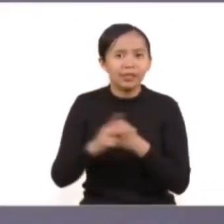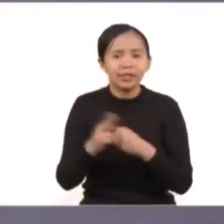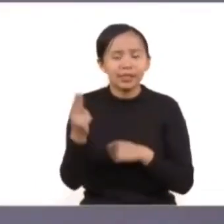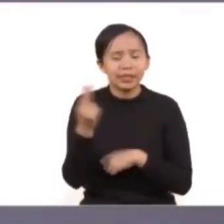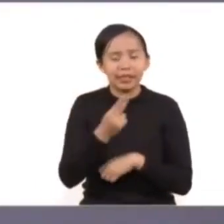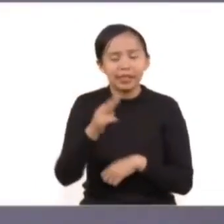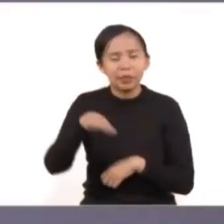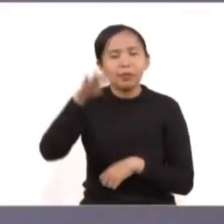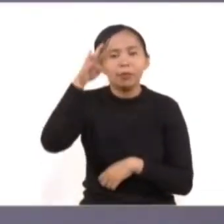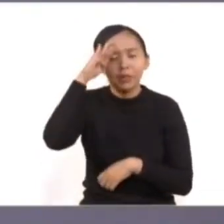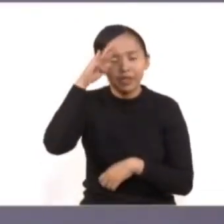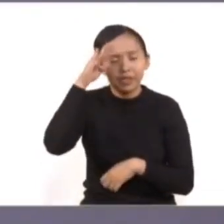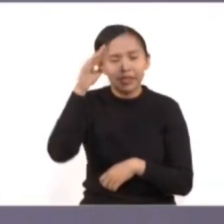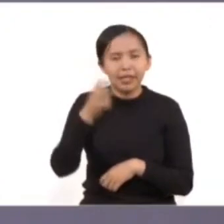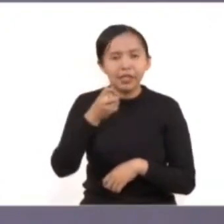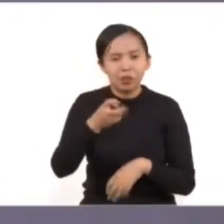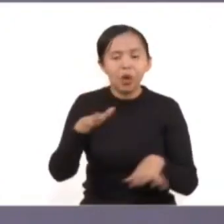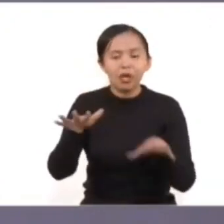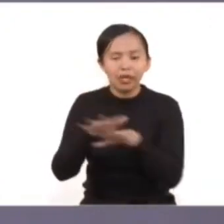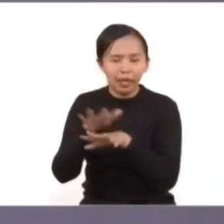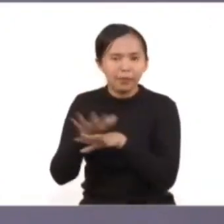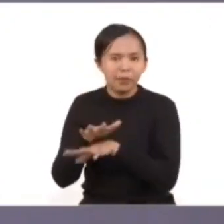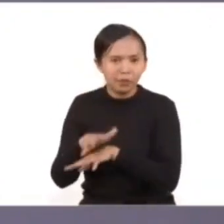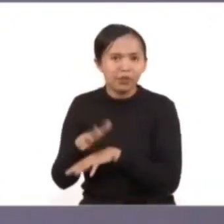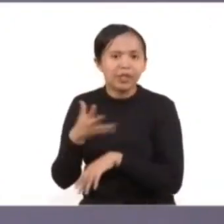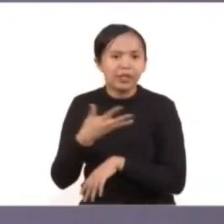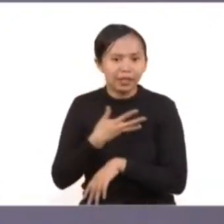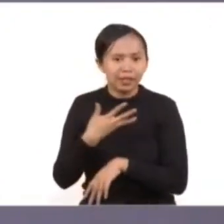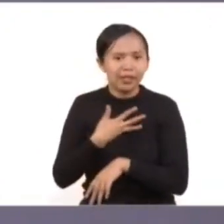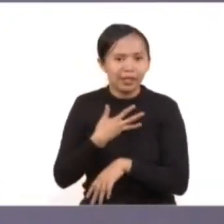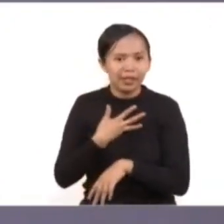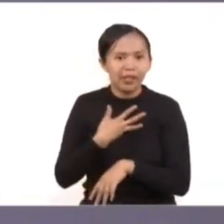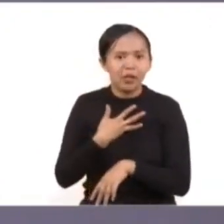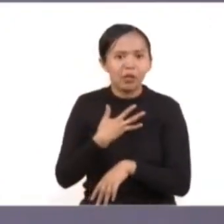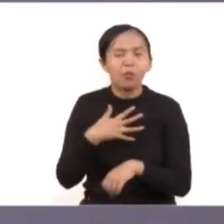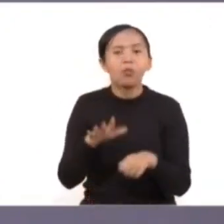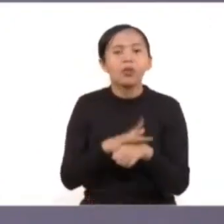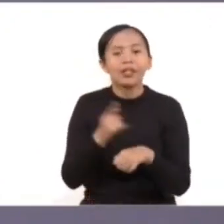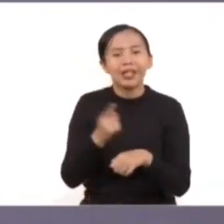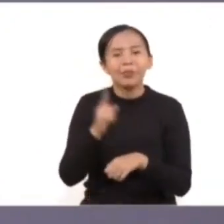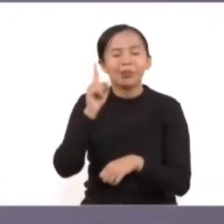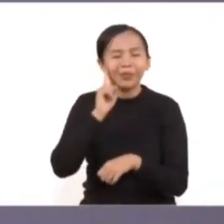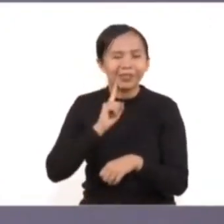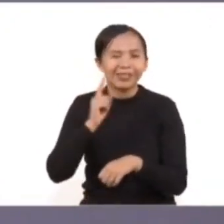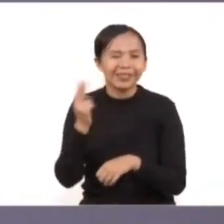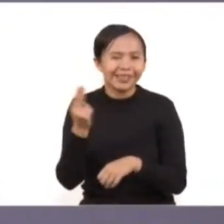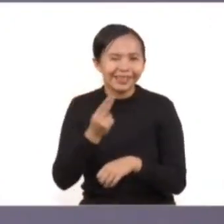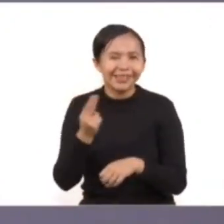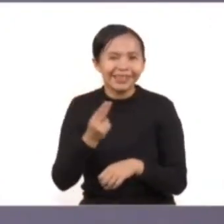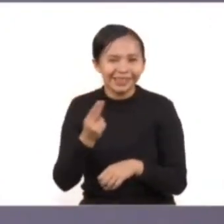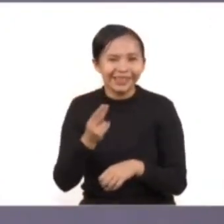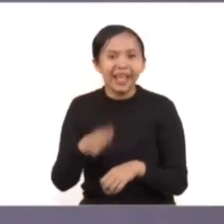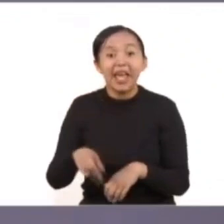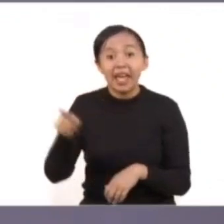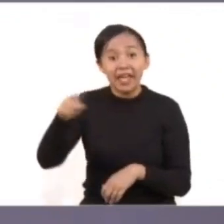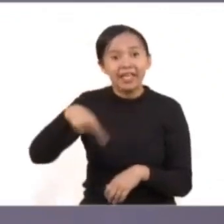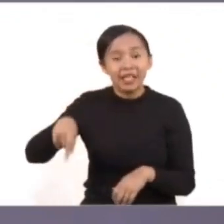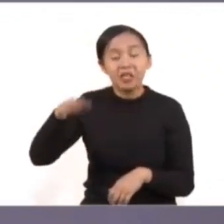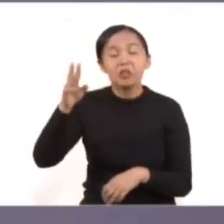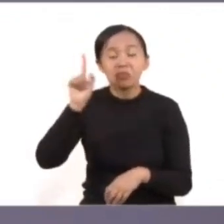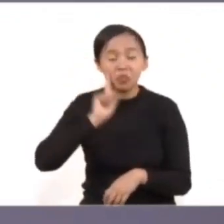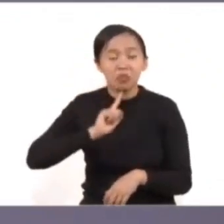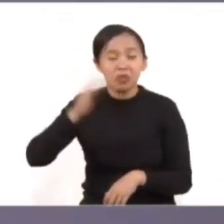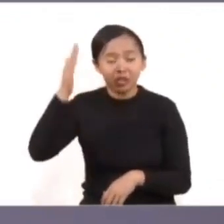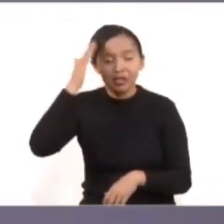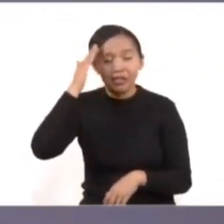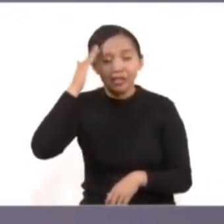este cambio de régimen, hay que profundizar este cambio de régimen que está protagonizado por mujeres, que está encabezado por ellas y por los